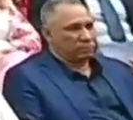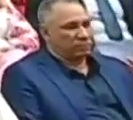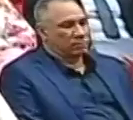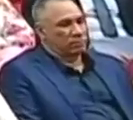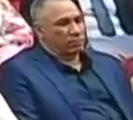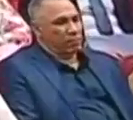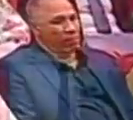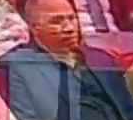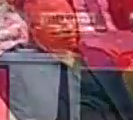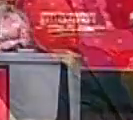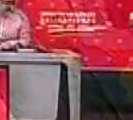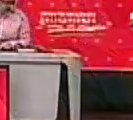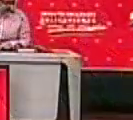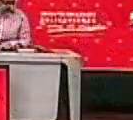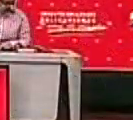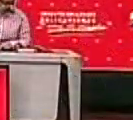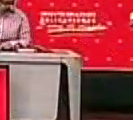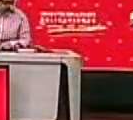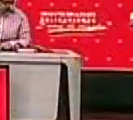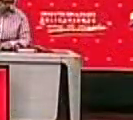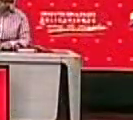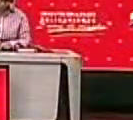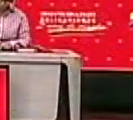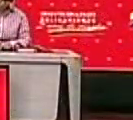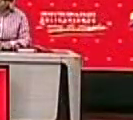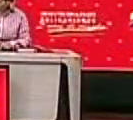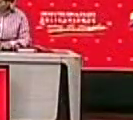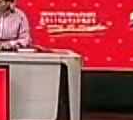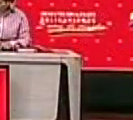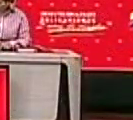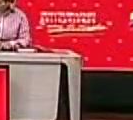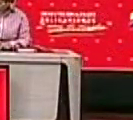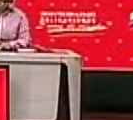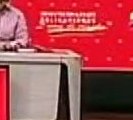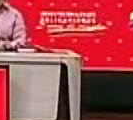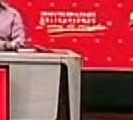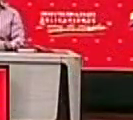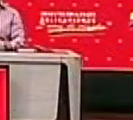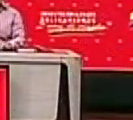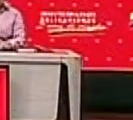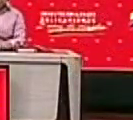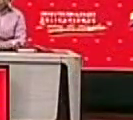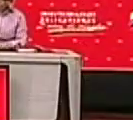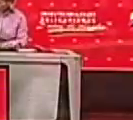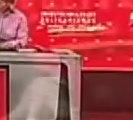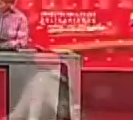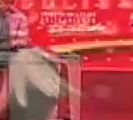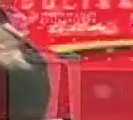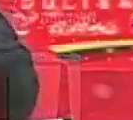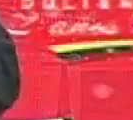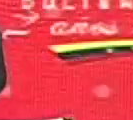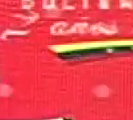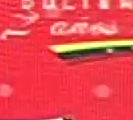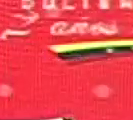10 de diciembre del año 2019.